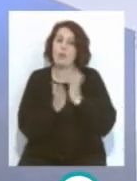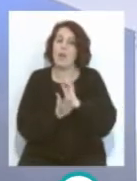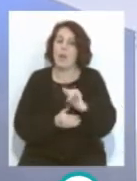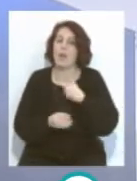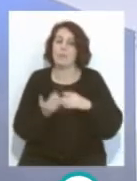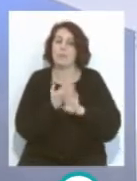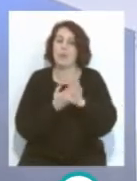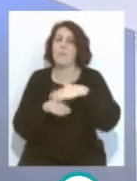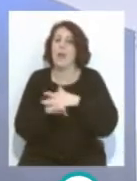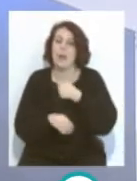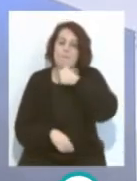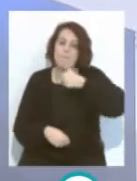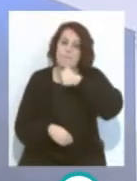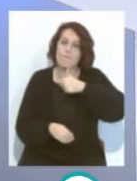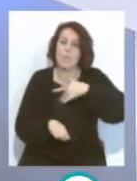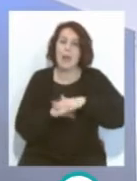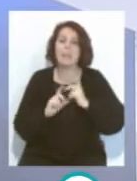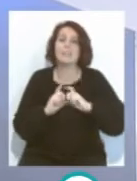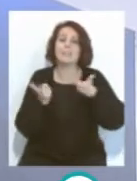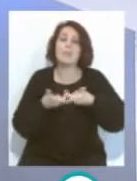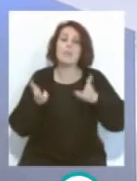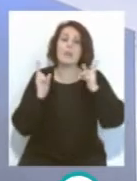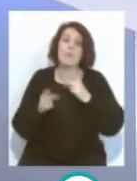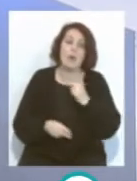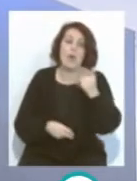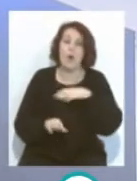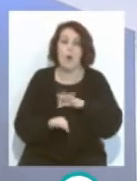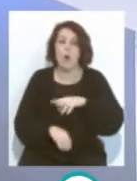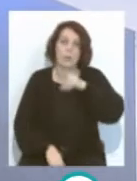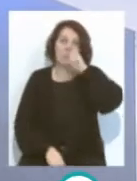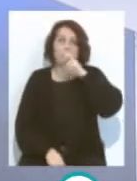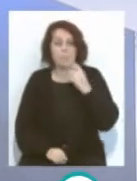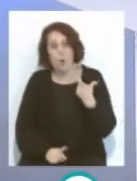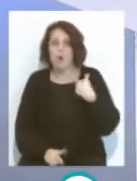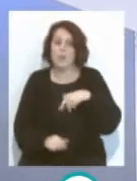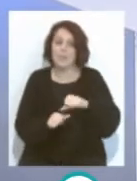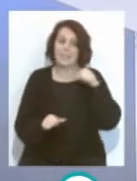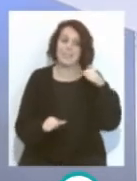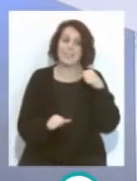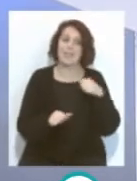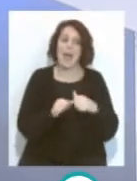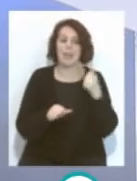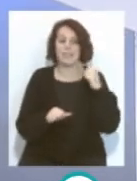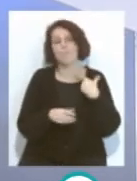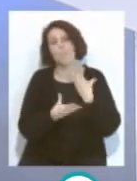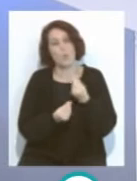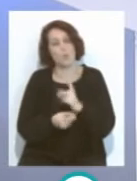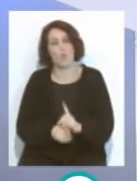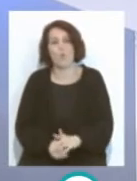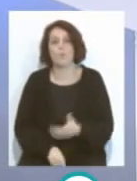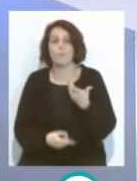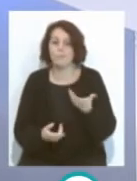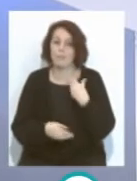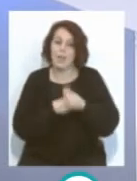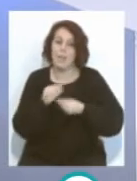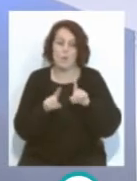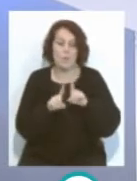mantenerla para que el equipo le dé tiempo a salir, o a respirar un poco y no meterse tan atrás, esto hace que igual se